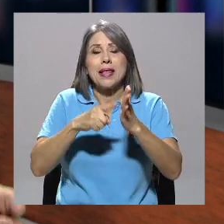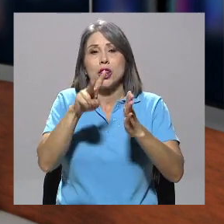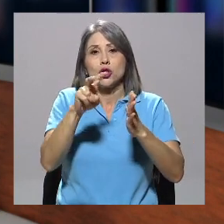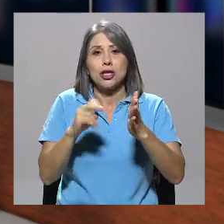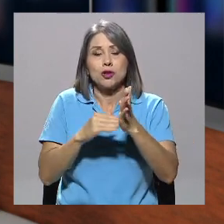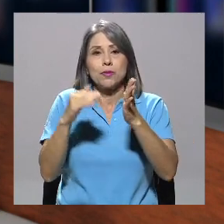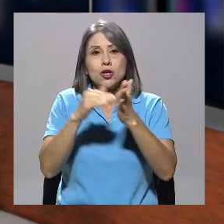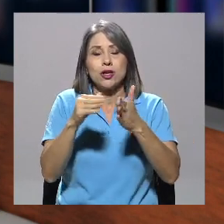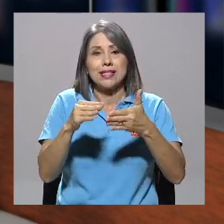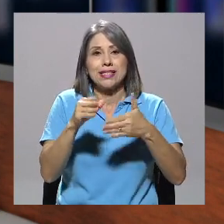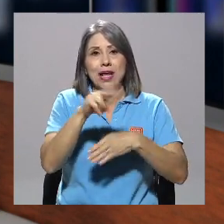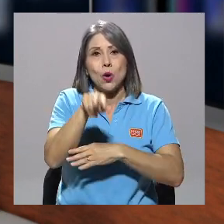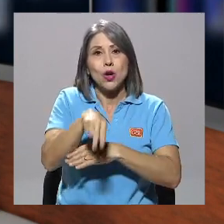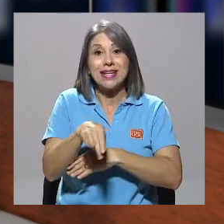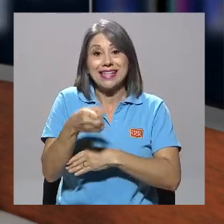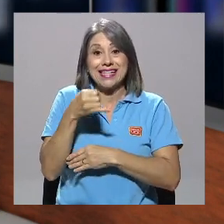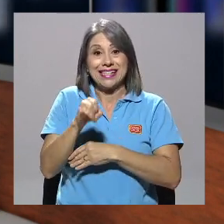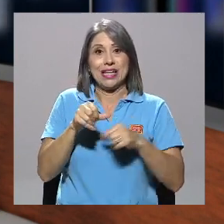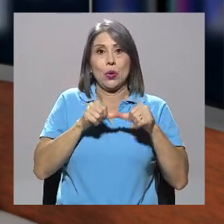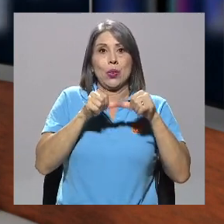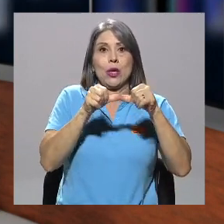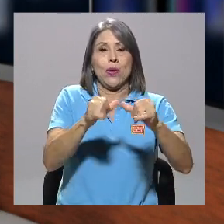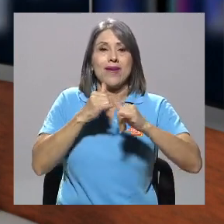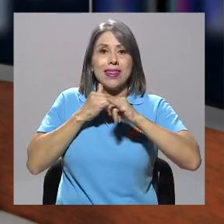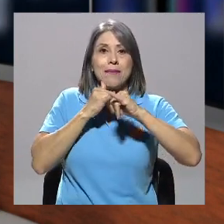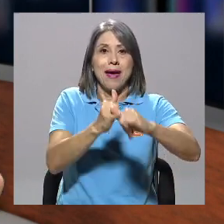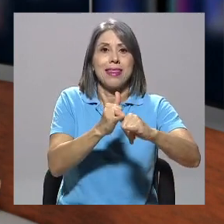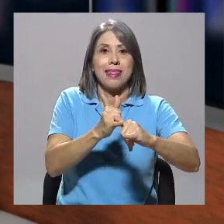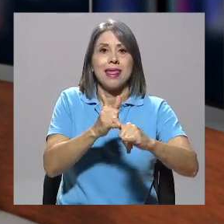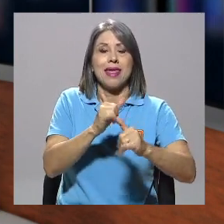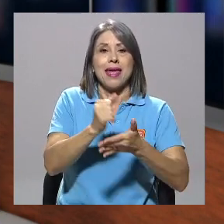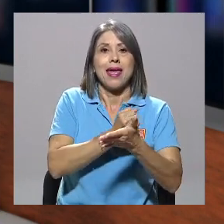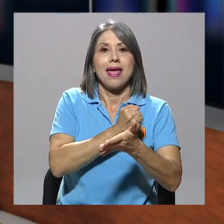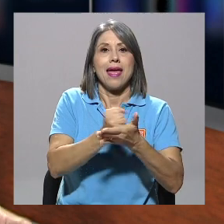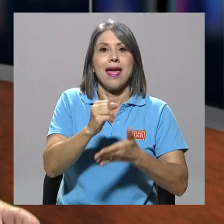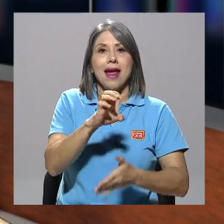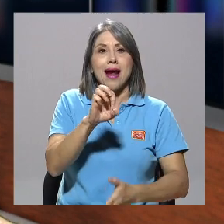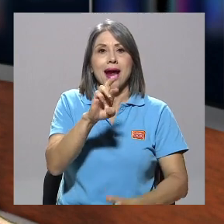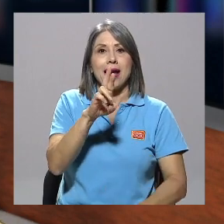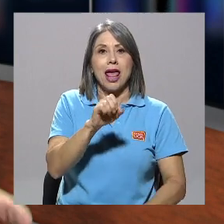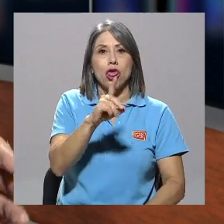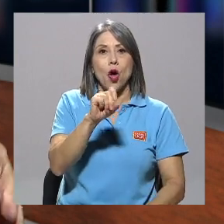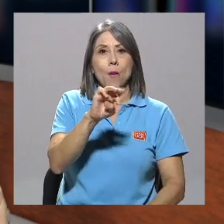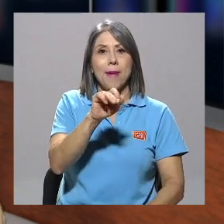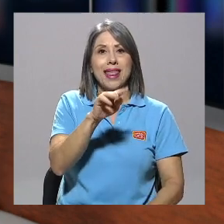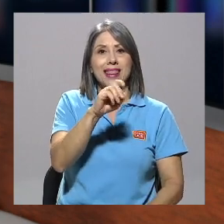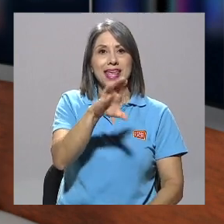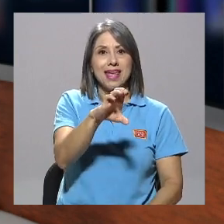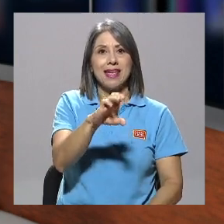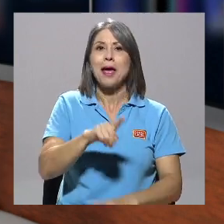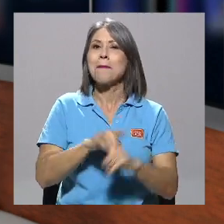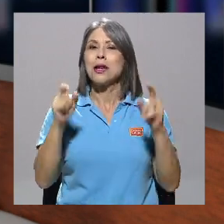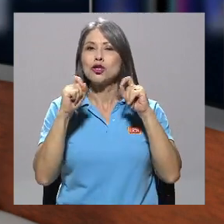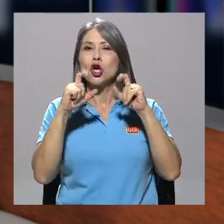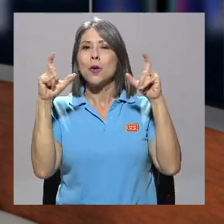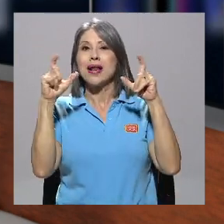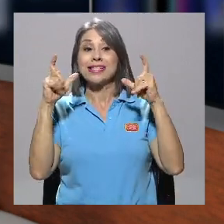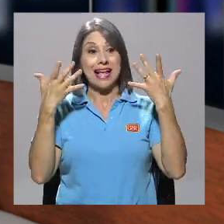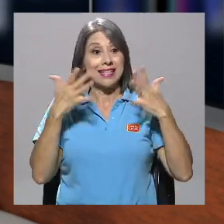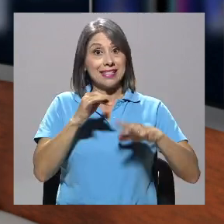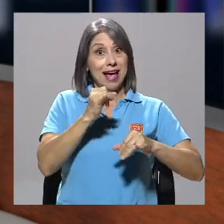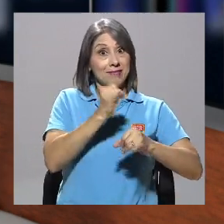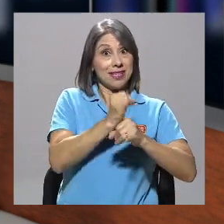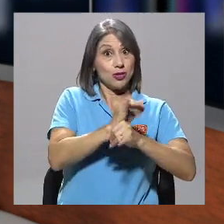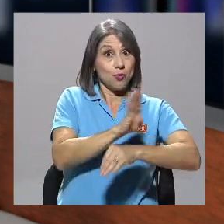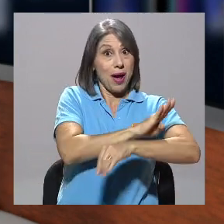demanda de Credomatic prosperaba. Pero vaya sorpresa. Resulta que una vez librada la entidad bancaria de